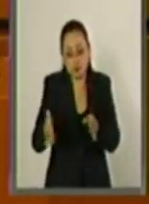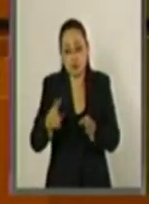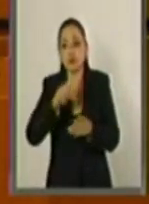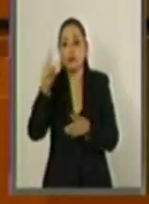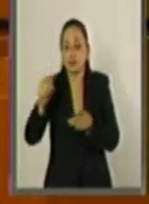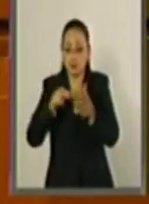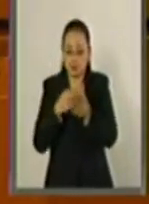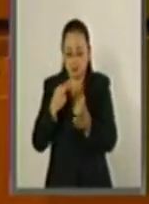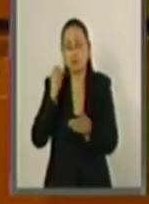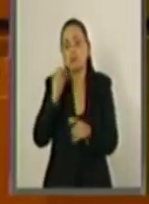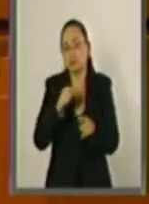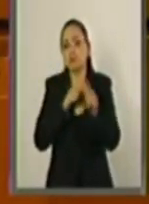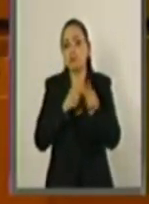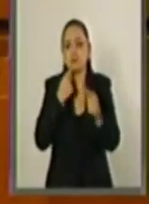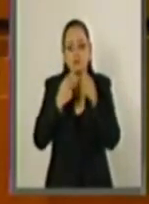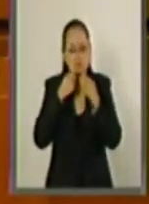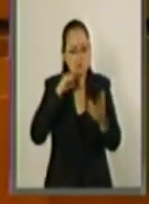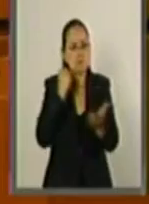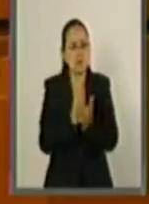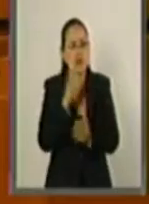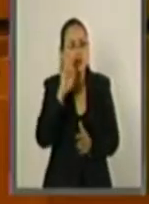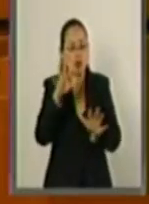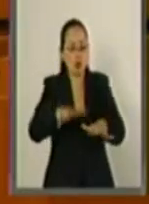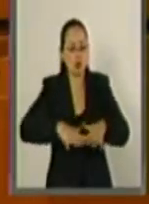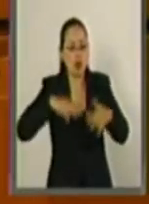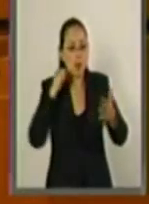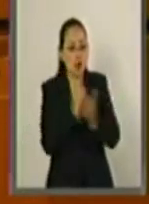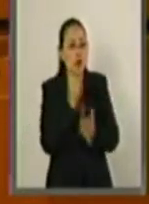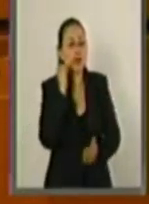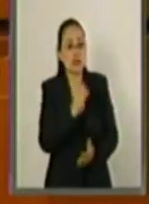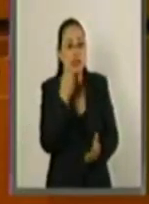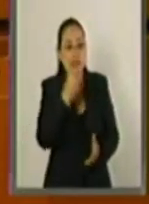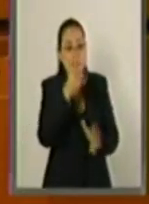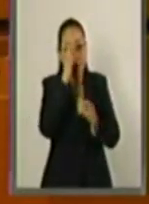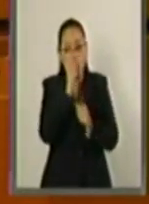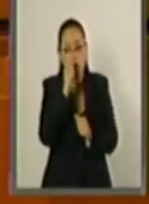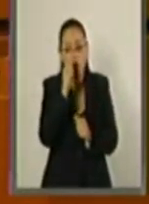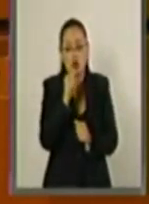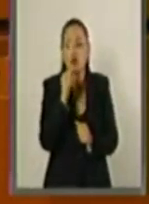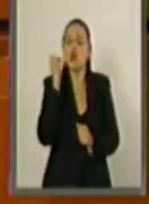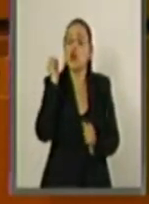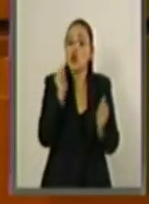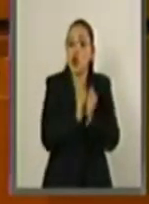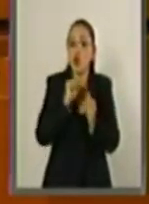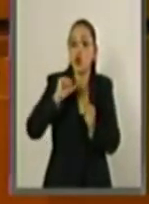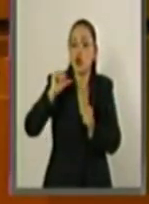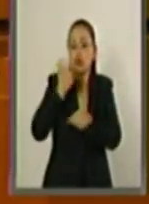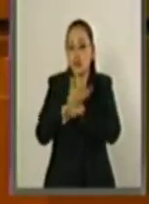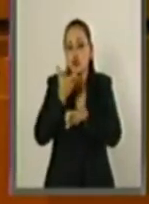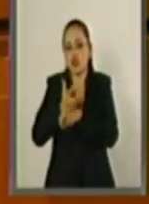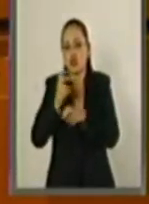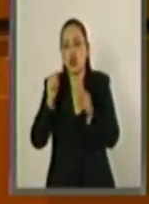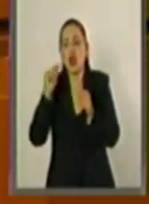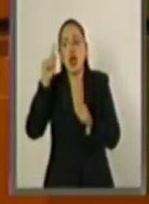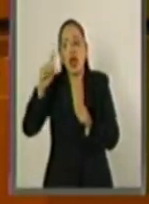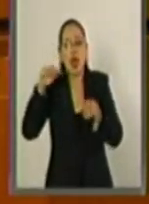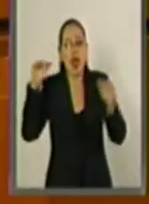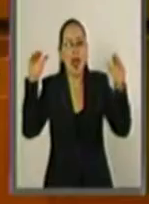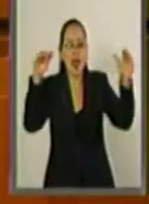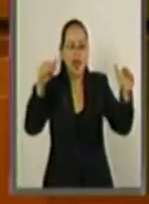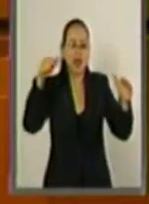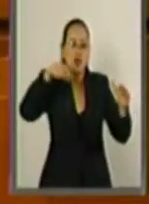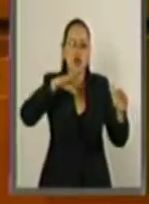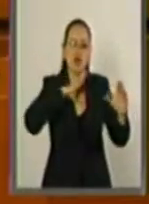su firma. De ser aprobado por esta soberanía, el Acuerdo Bilateral Aéreo con Estados Unidos